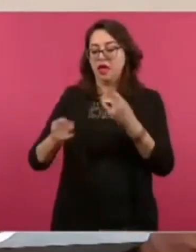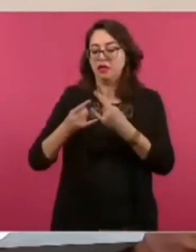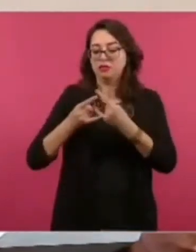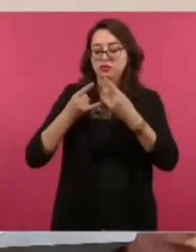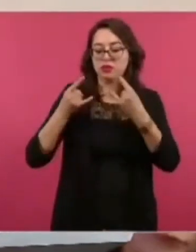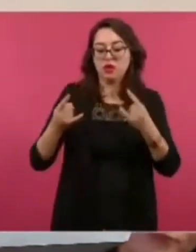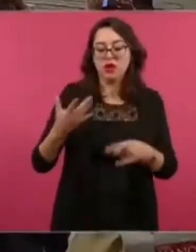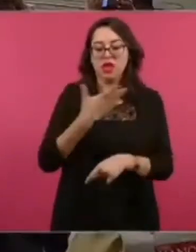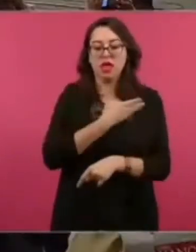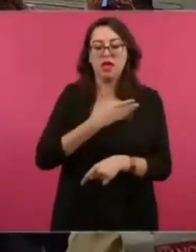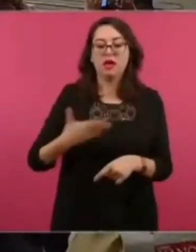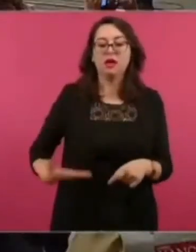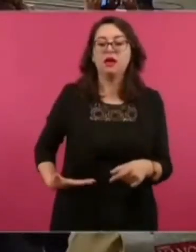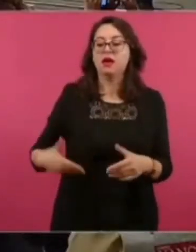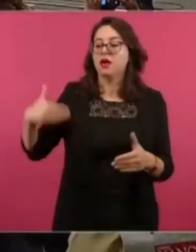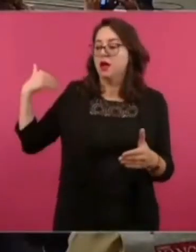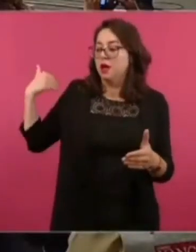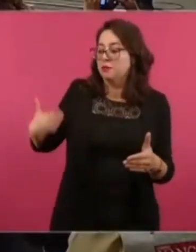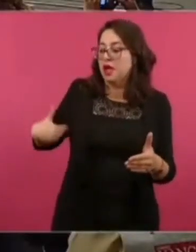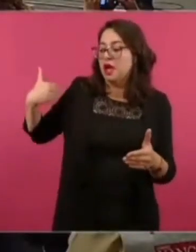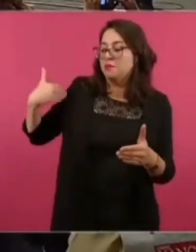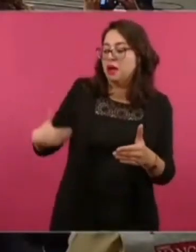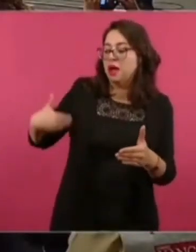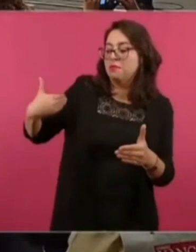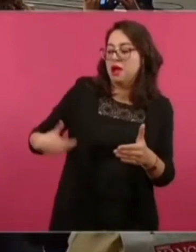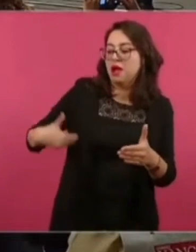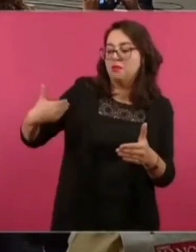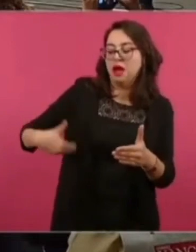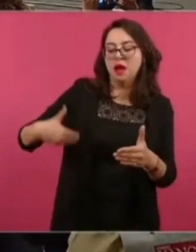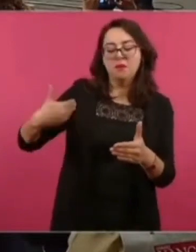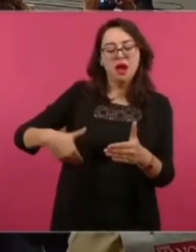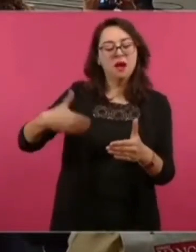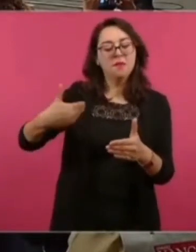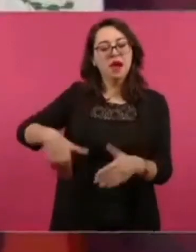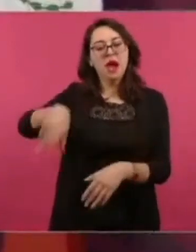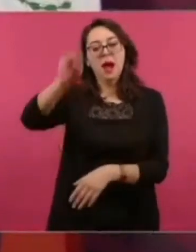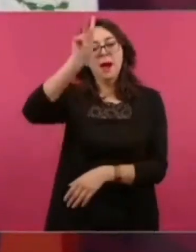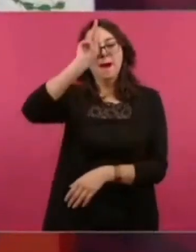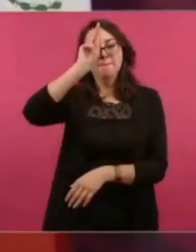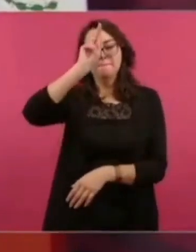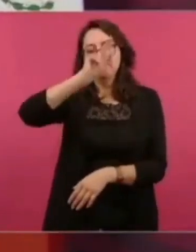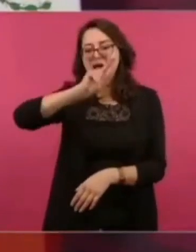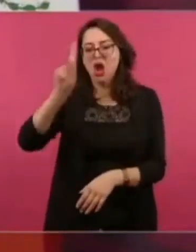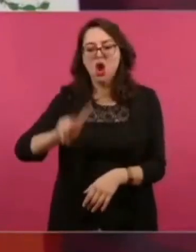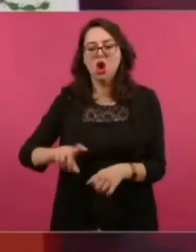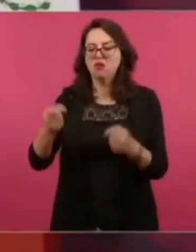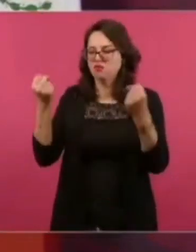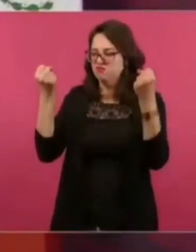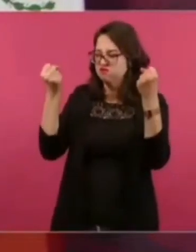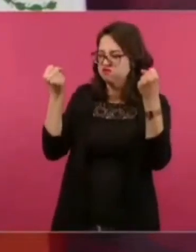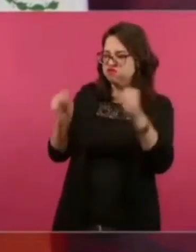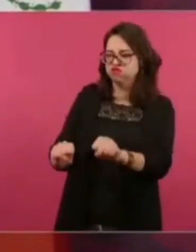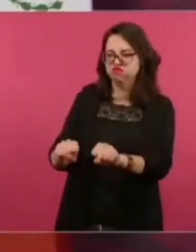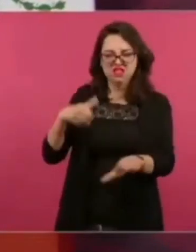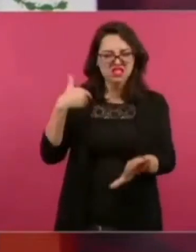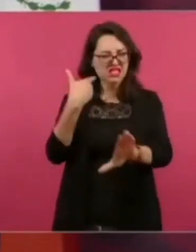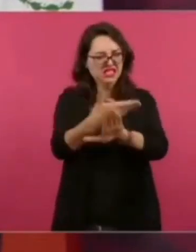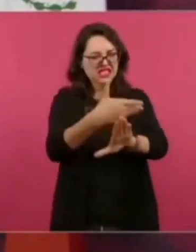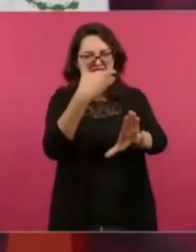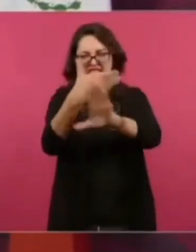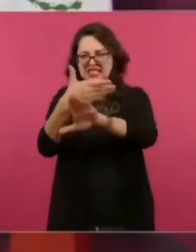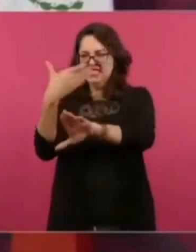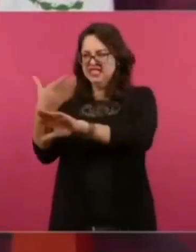no había sido Porfirio Díaz,